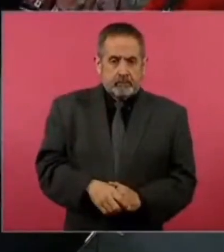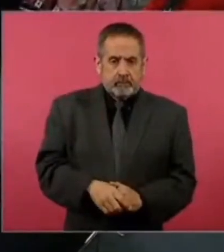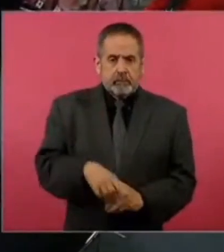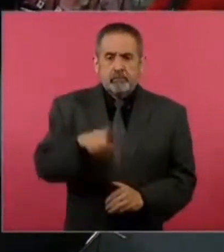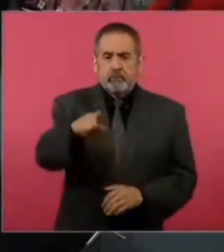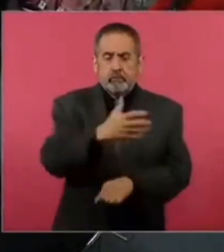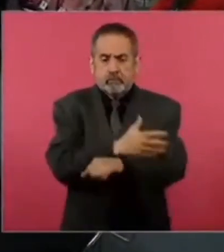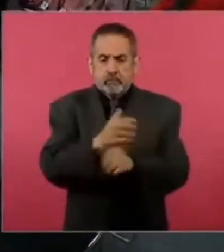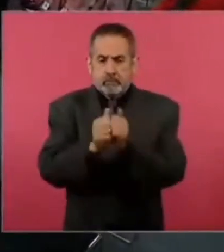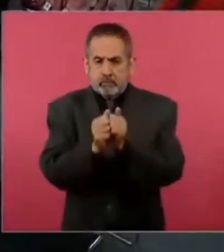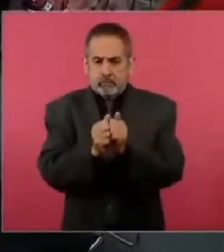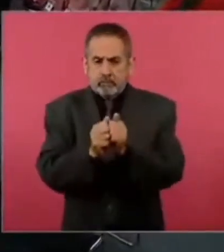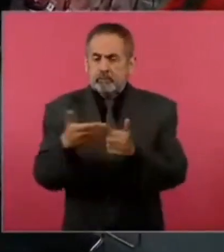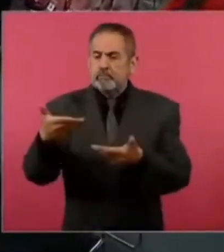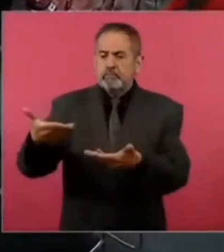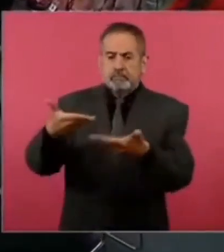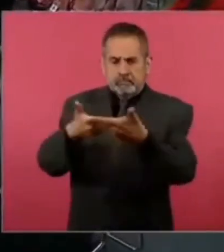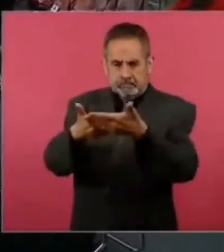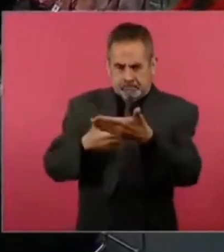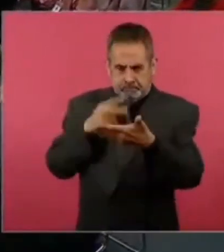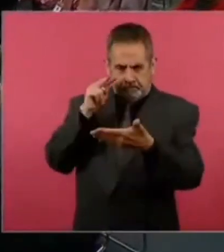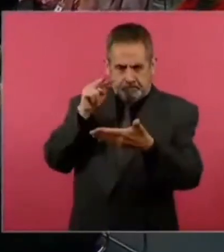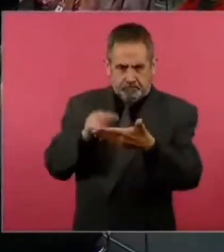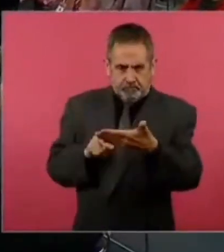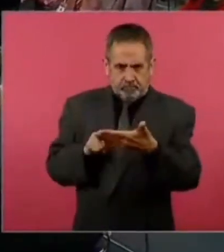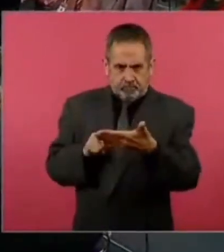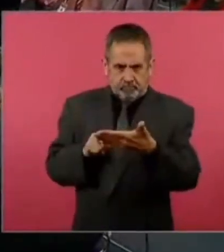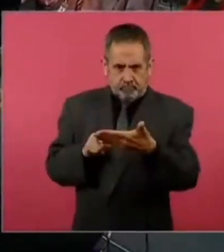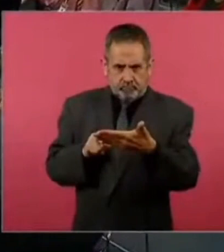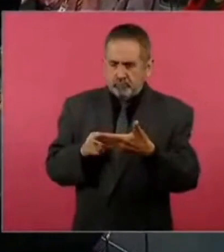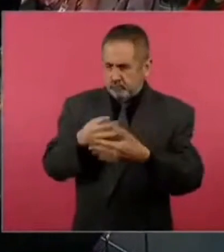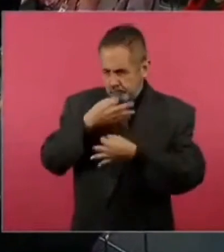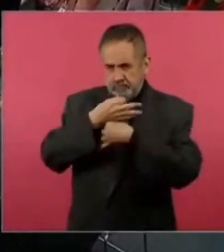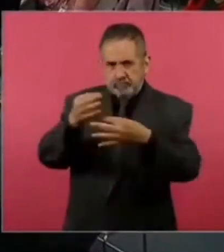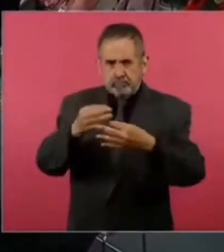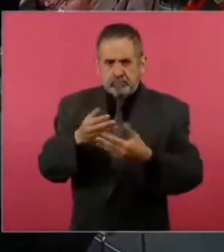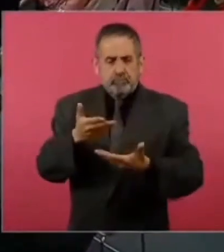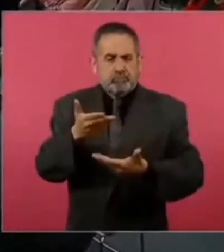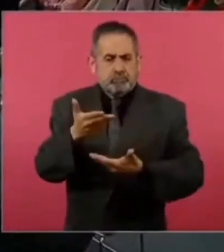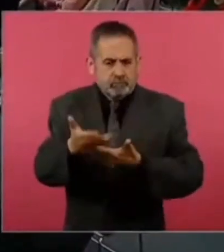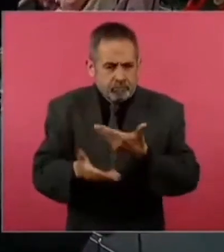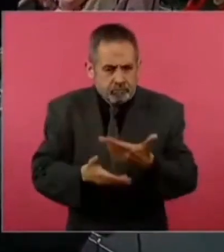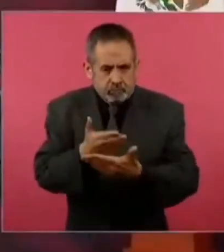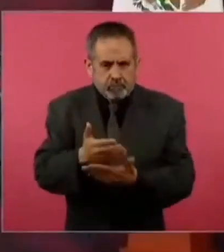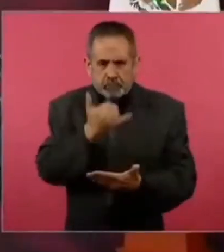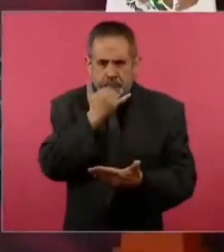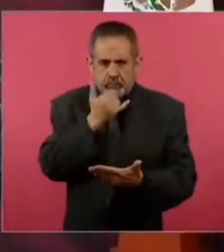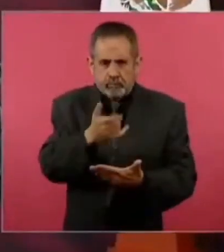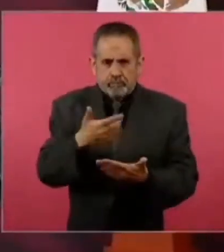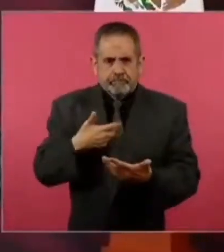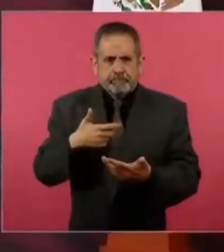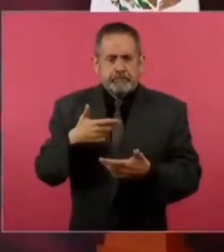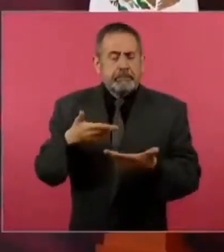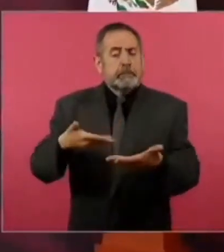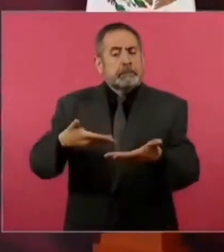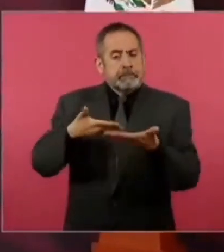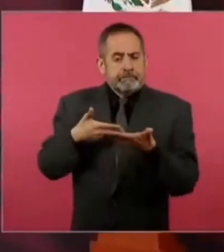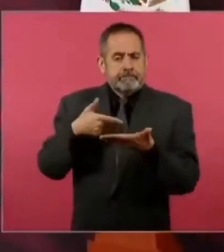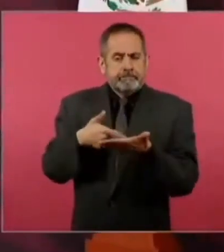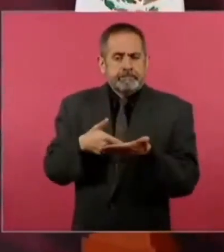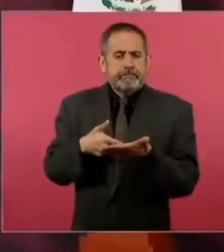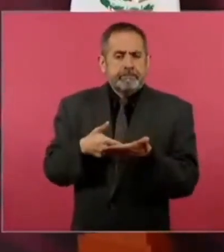la compañera me presenta esto, lo expreso, le ofrezco a ella, disculpo porque me está pidiendo